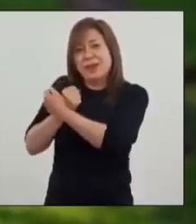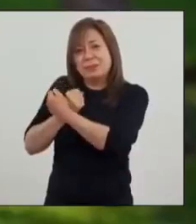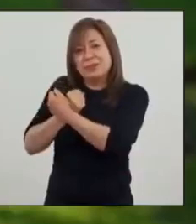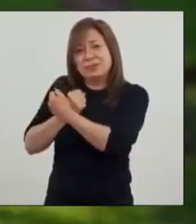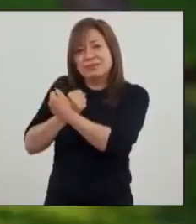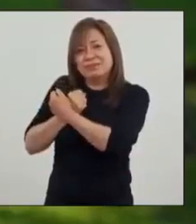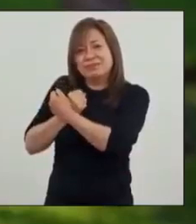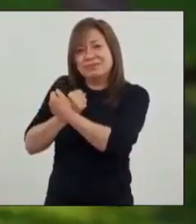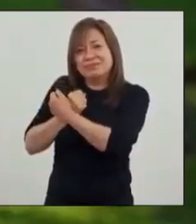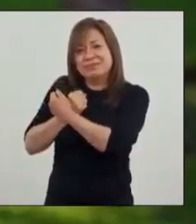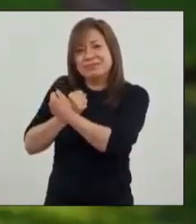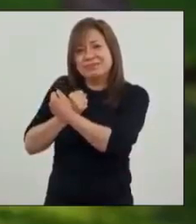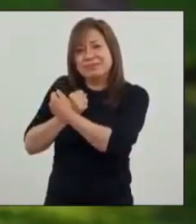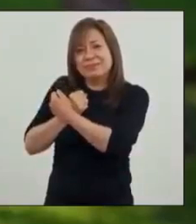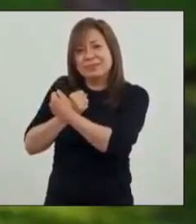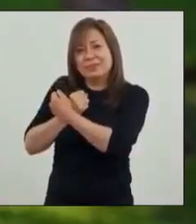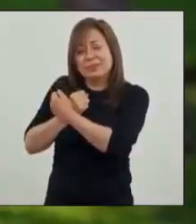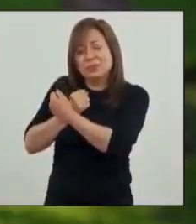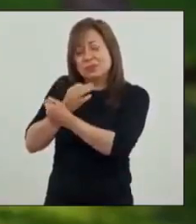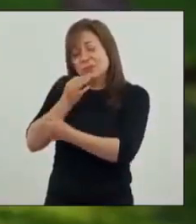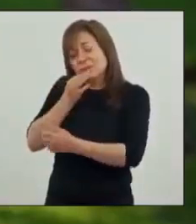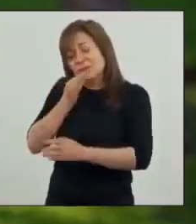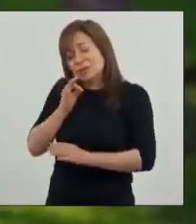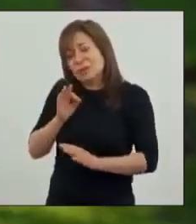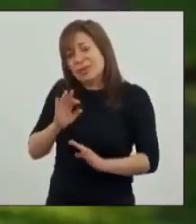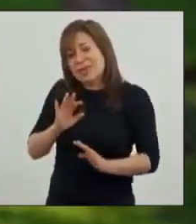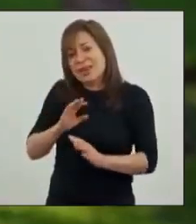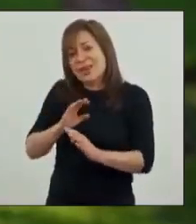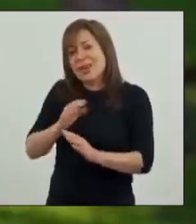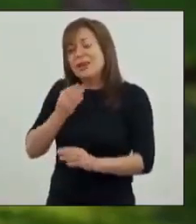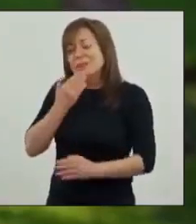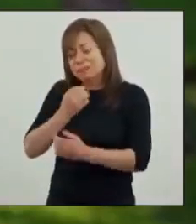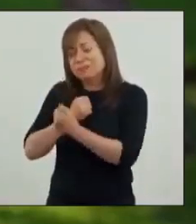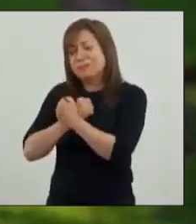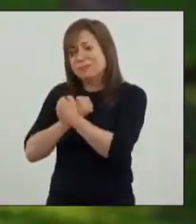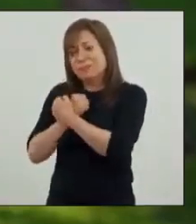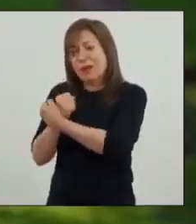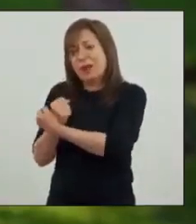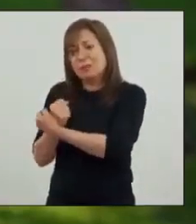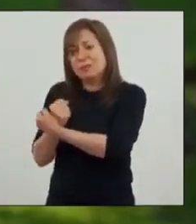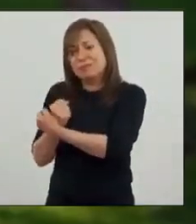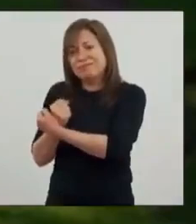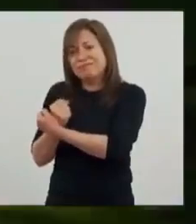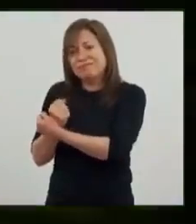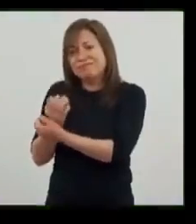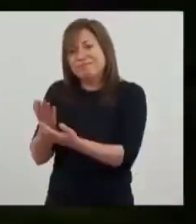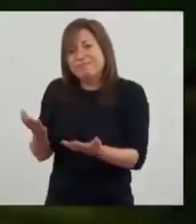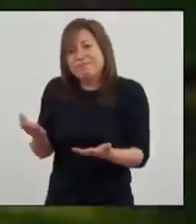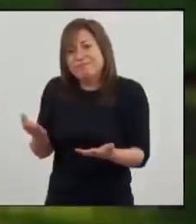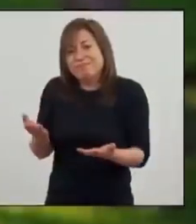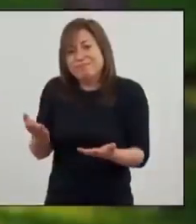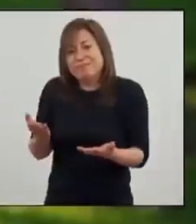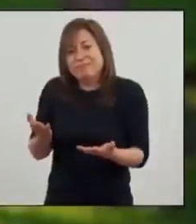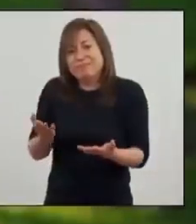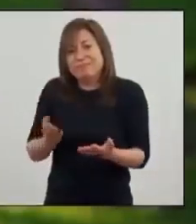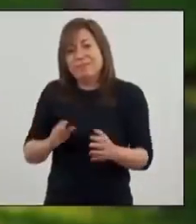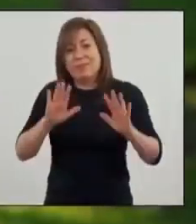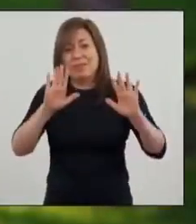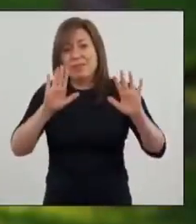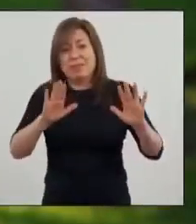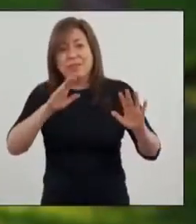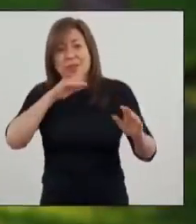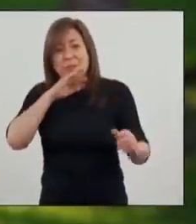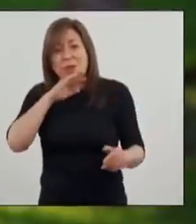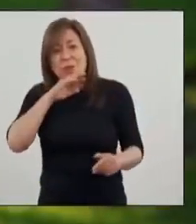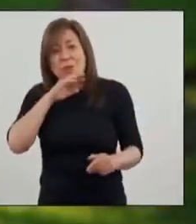te amo. Y yo le dije, yo también te amo. Y como a los diez